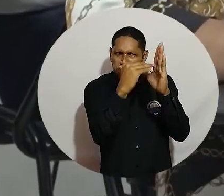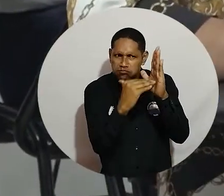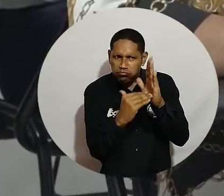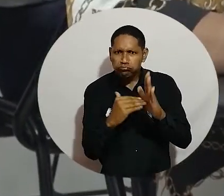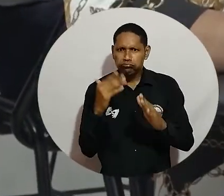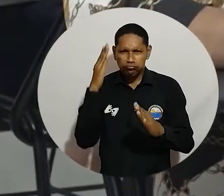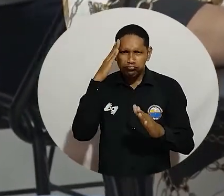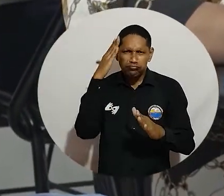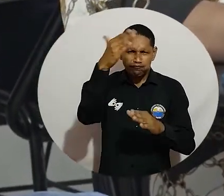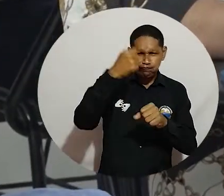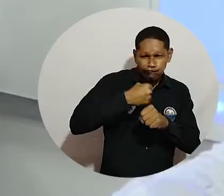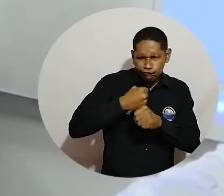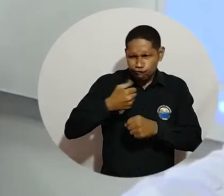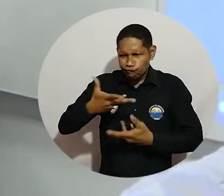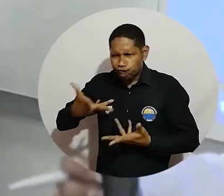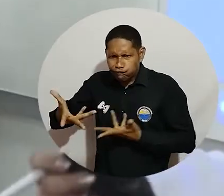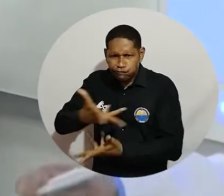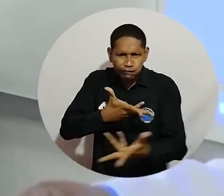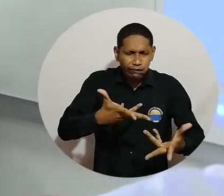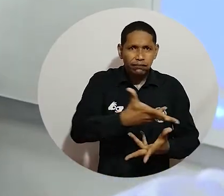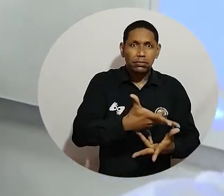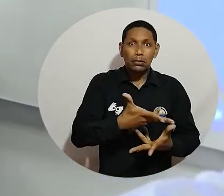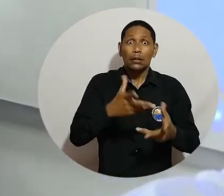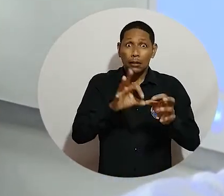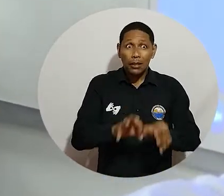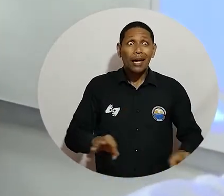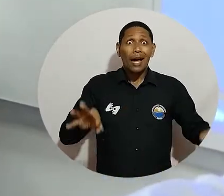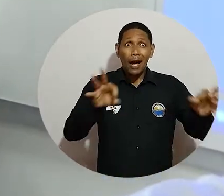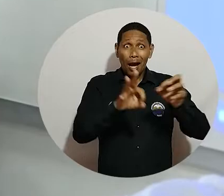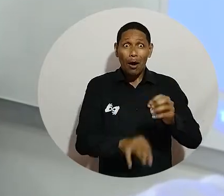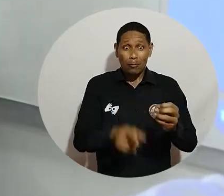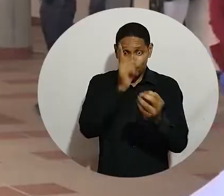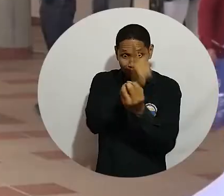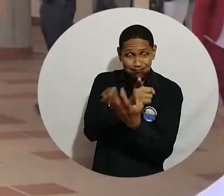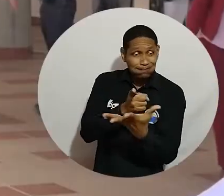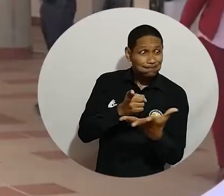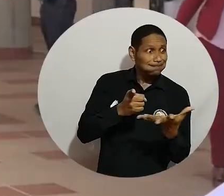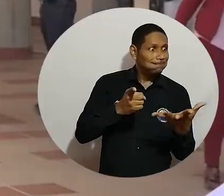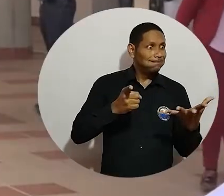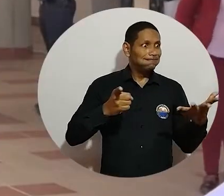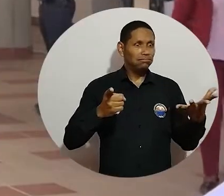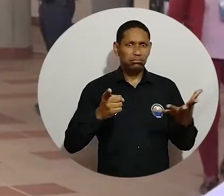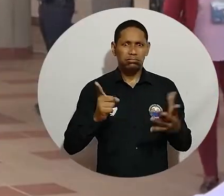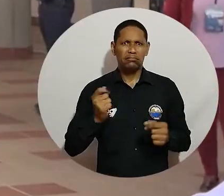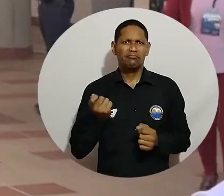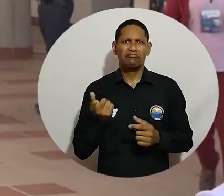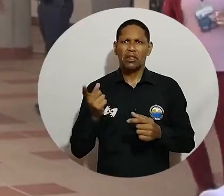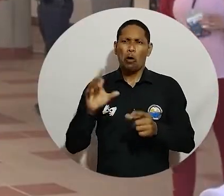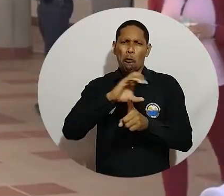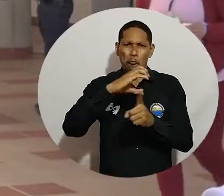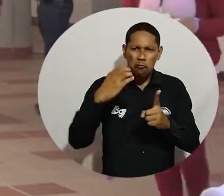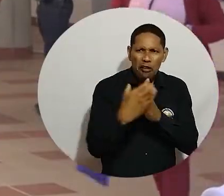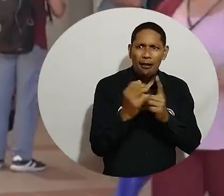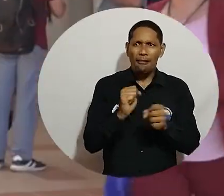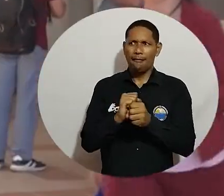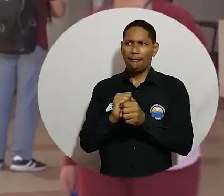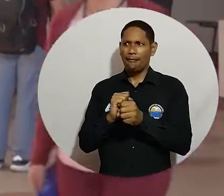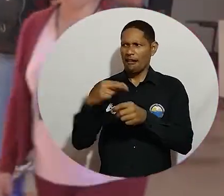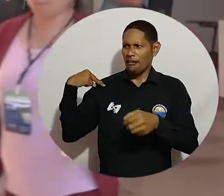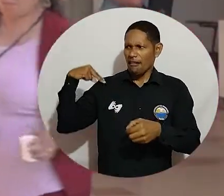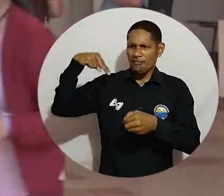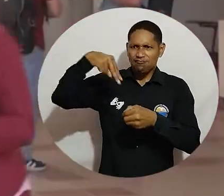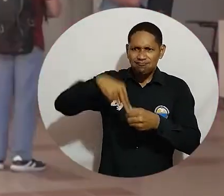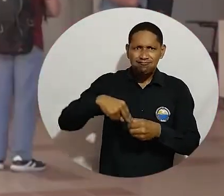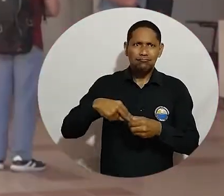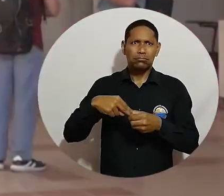para trabajar en el futuro. Tomar conciencia de la importancia de la diversidad, no solo la diversidad étnica, lingüística, cultural, sino